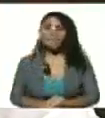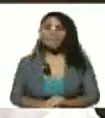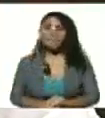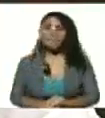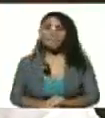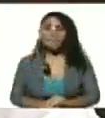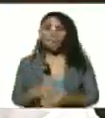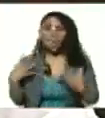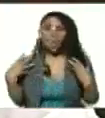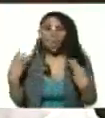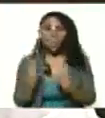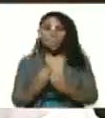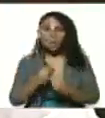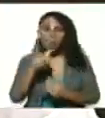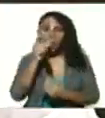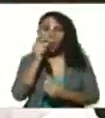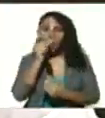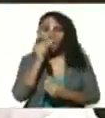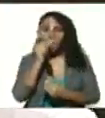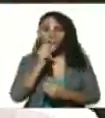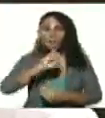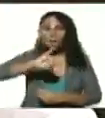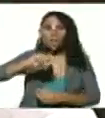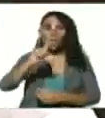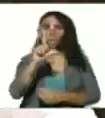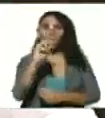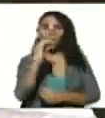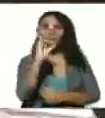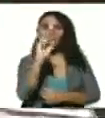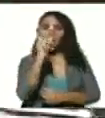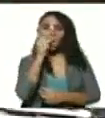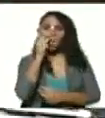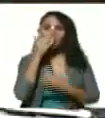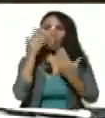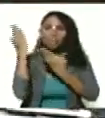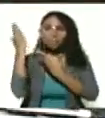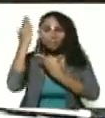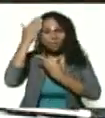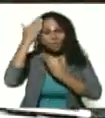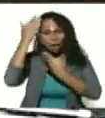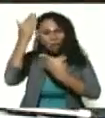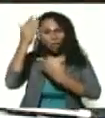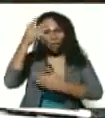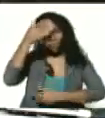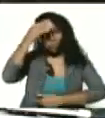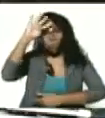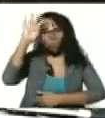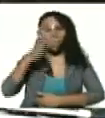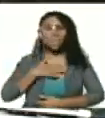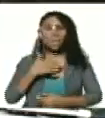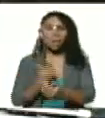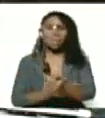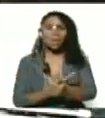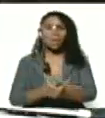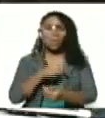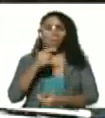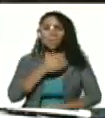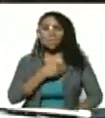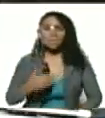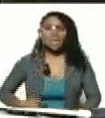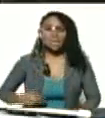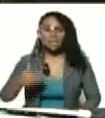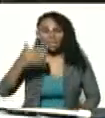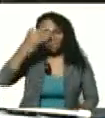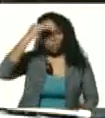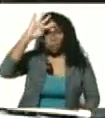compañero Julio César García Rodríguez. Mi saludo a Cuba. A mi hermano Miguel Díaz Canel y